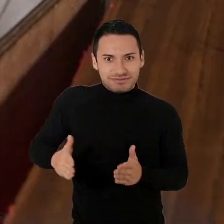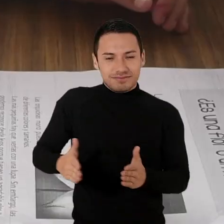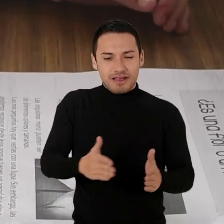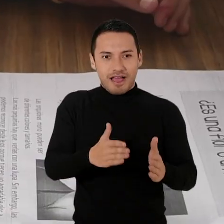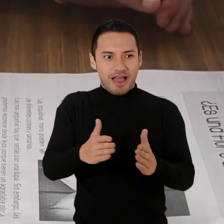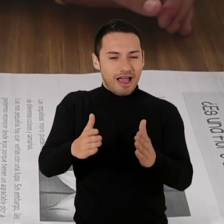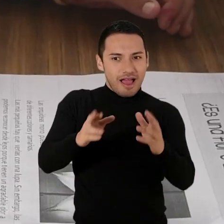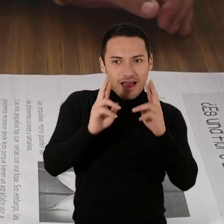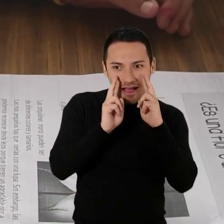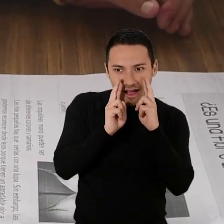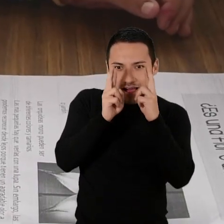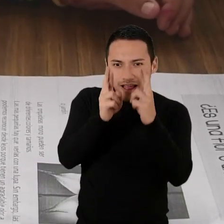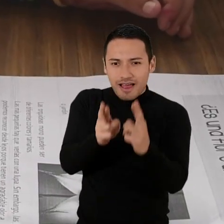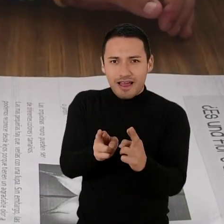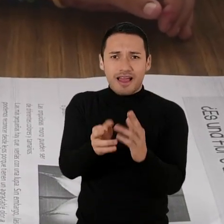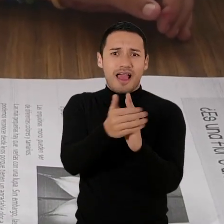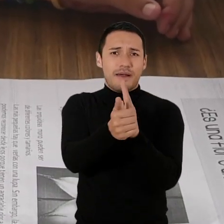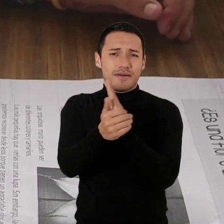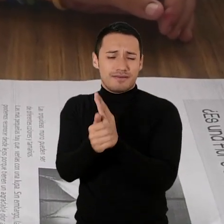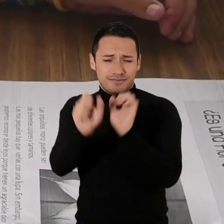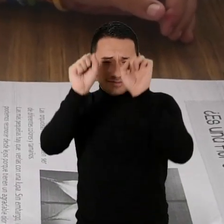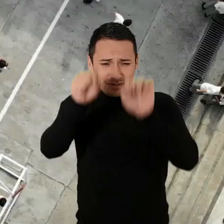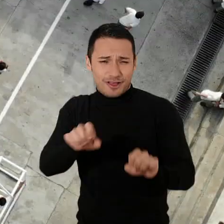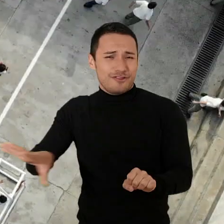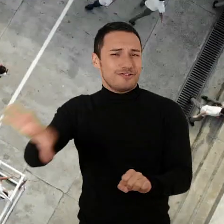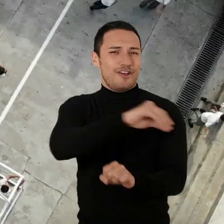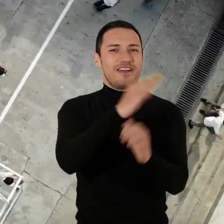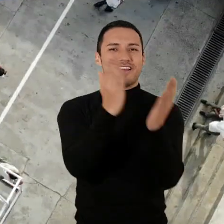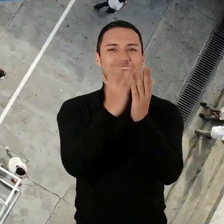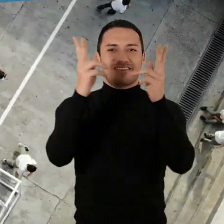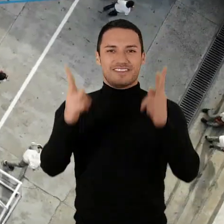de reconocimiento de las capacidades de todos nuestros estudiantes